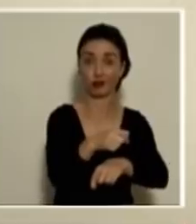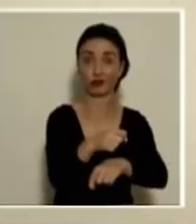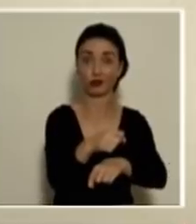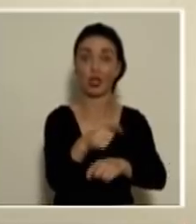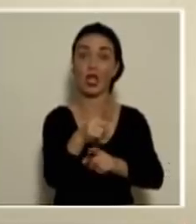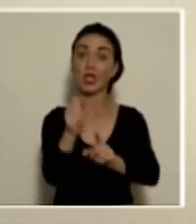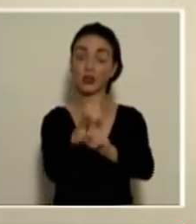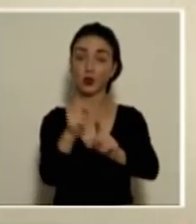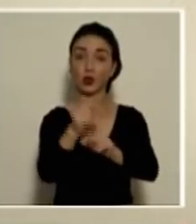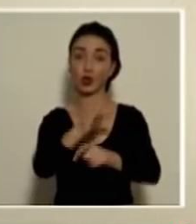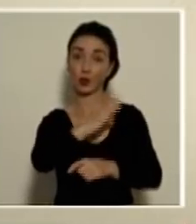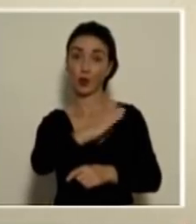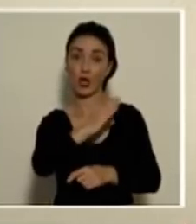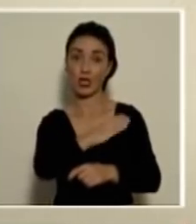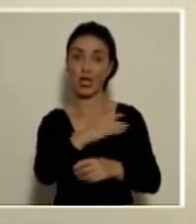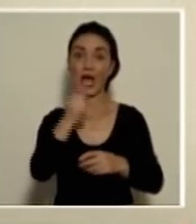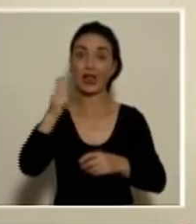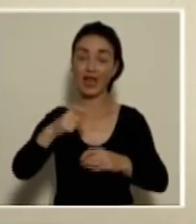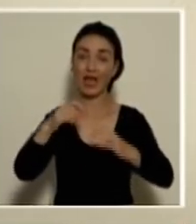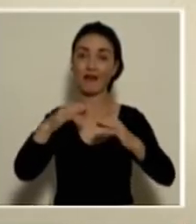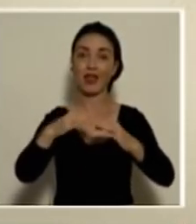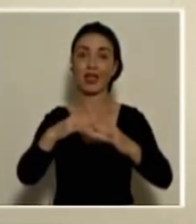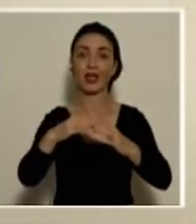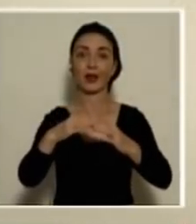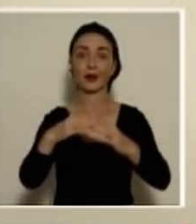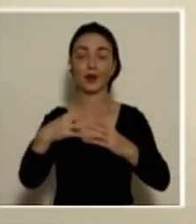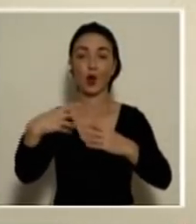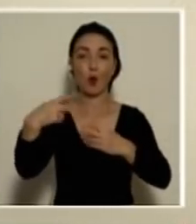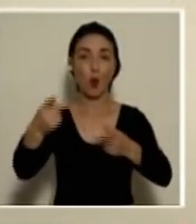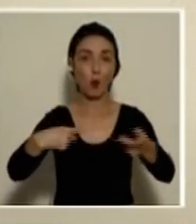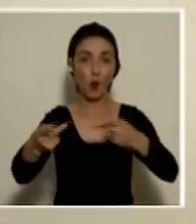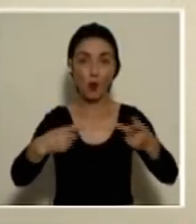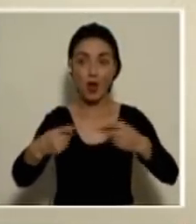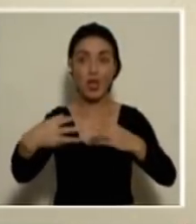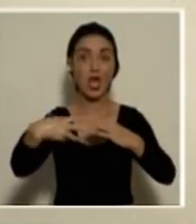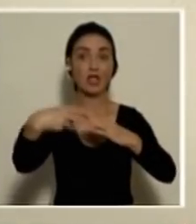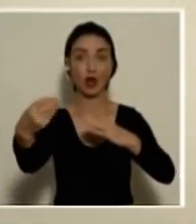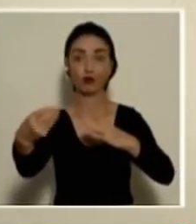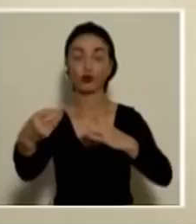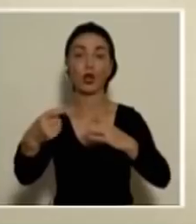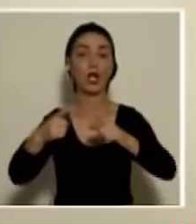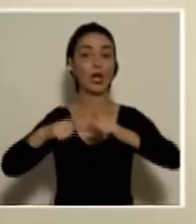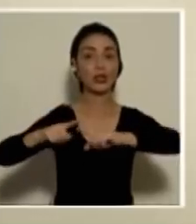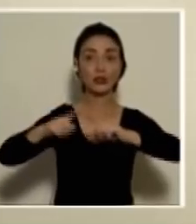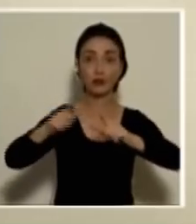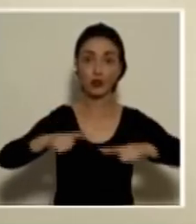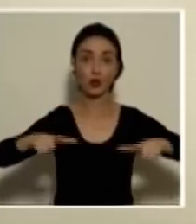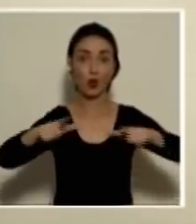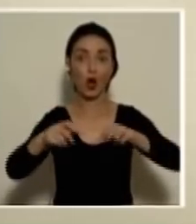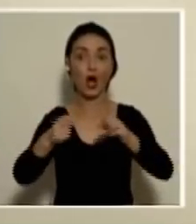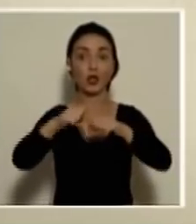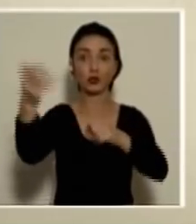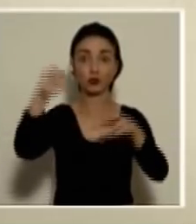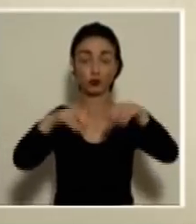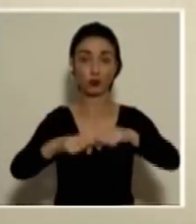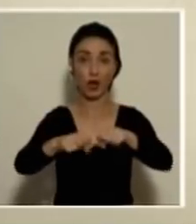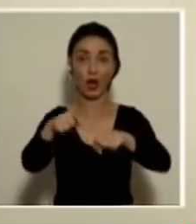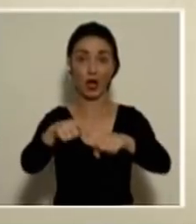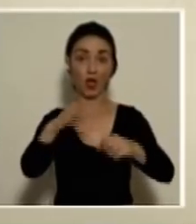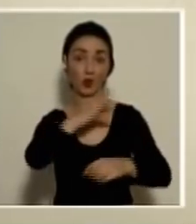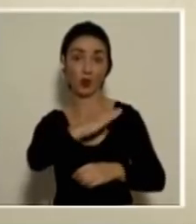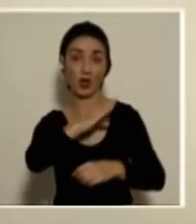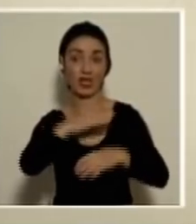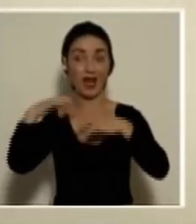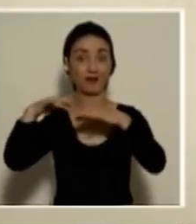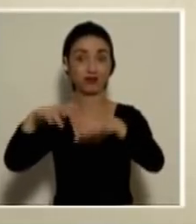circunstancias donde la fuerza pública ha tenido que intervenir afuera de pulperías, abastecedores o supermercados, donde